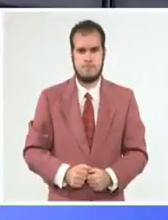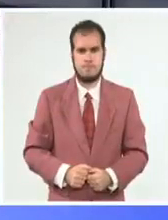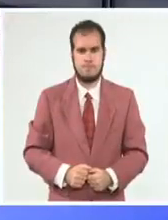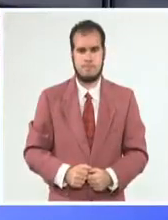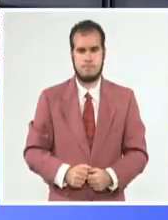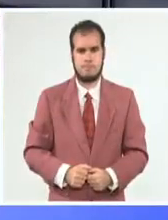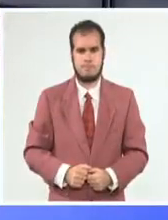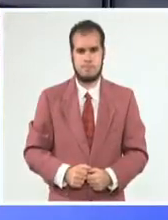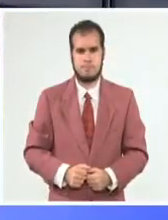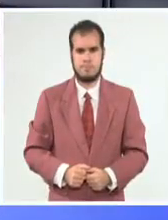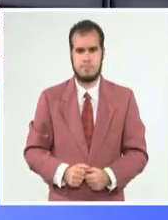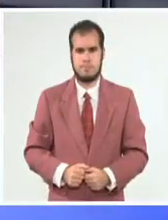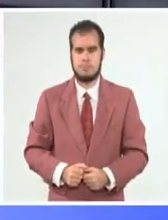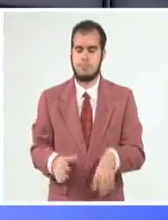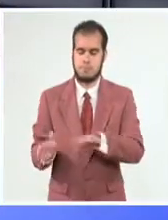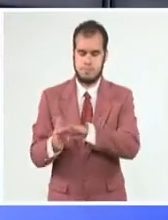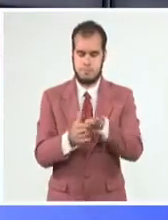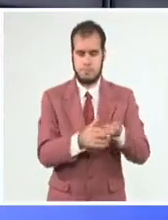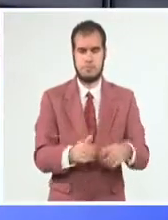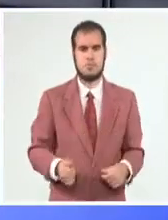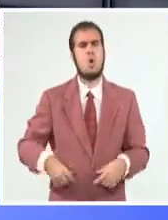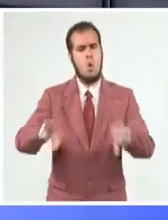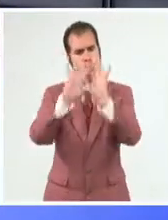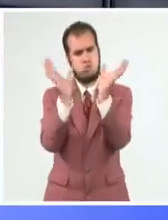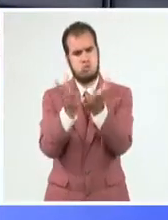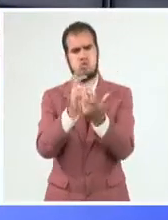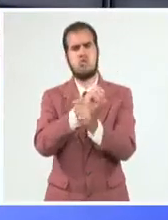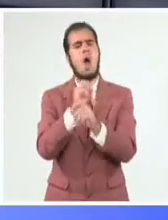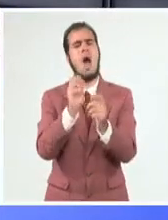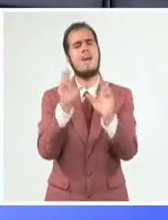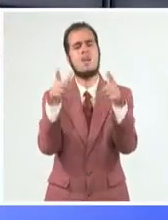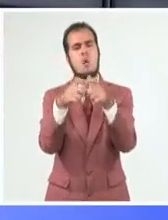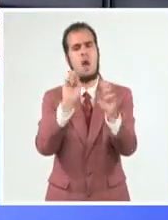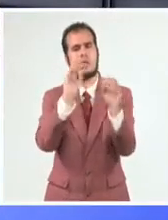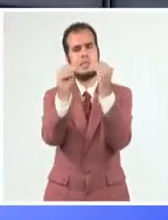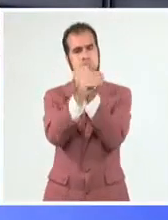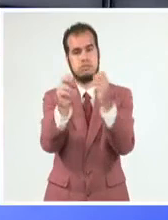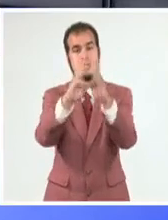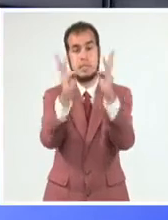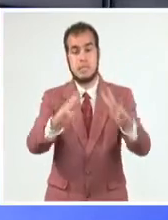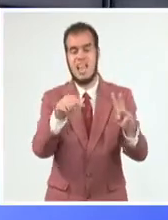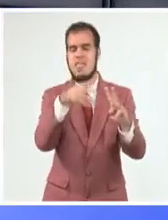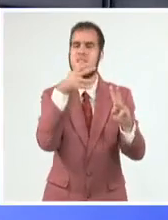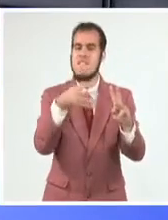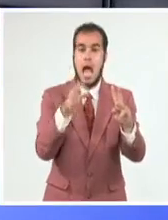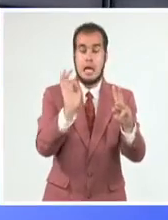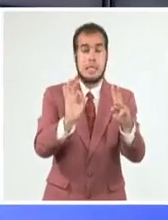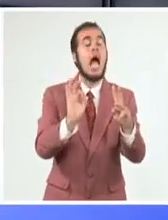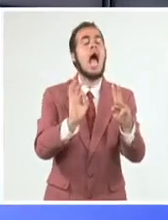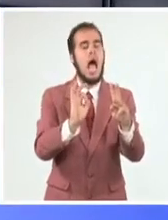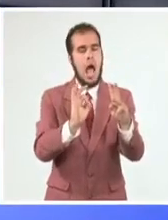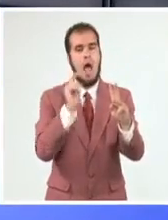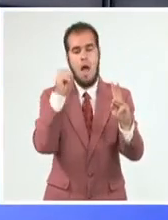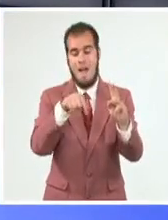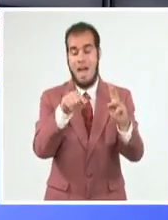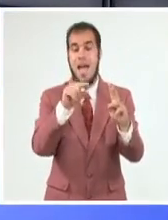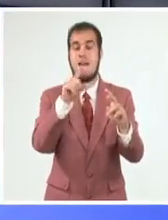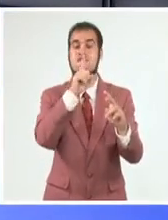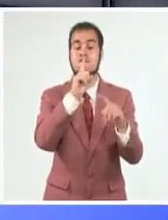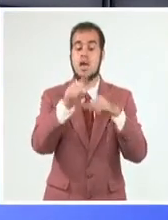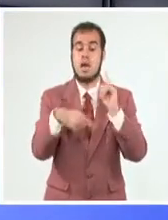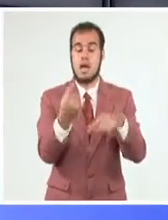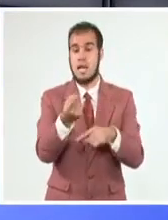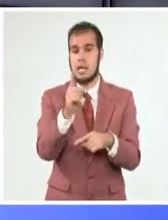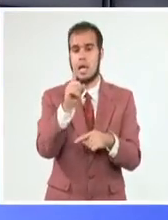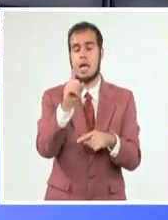El encuentro virtual internacional Fidel, un hombre de ciencia con visión de futuro, tendrá lugar este viernes 13 de agosto a partir de las 10